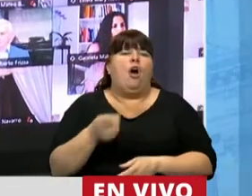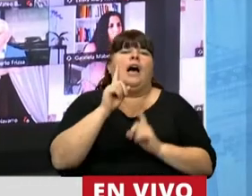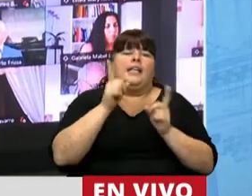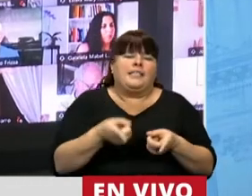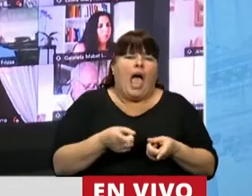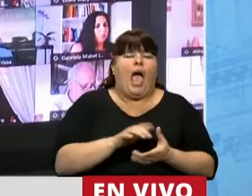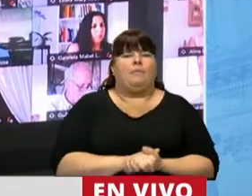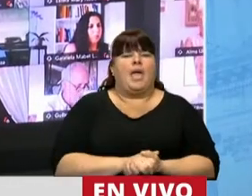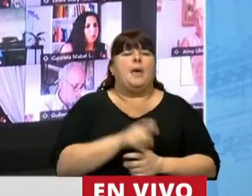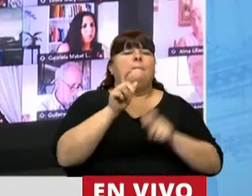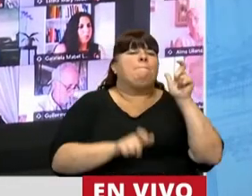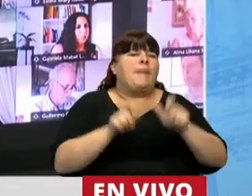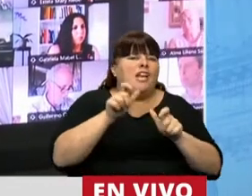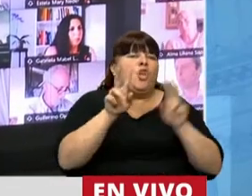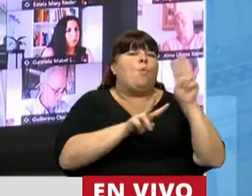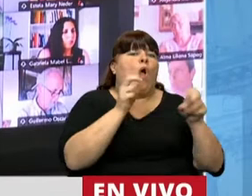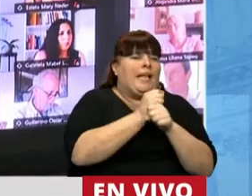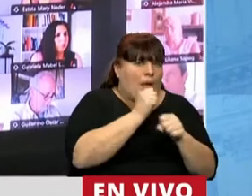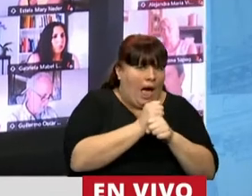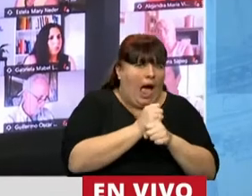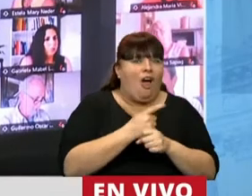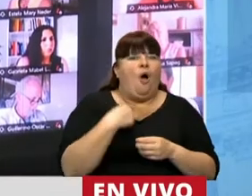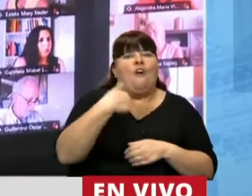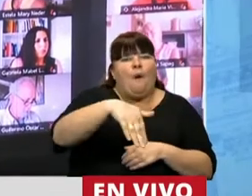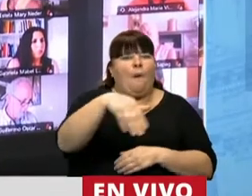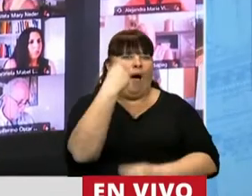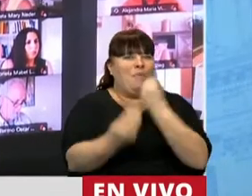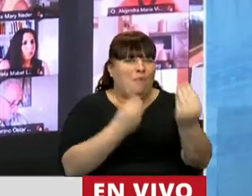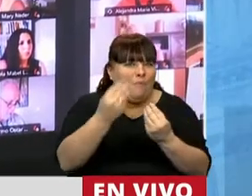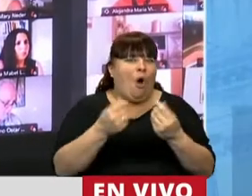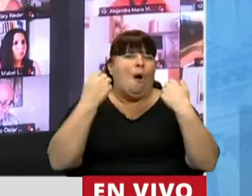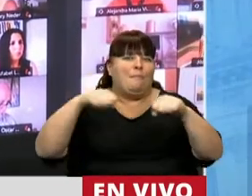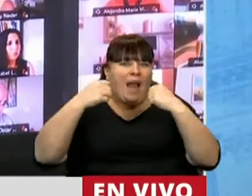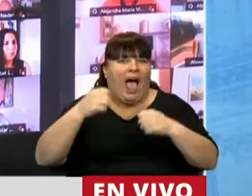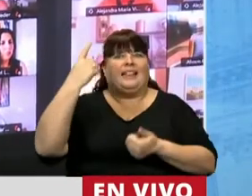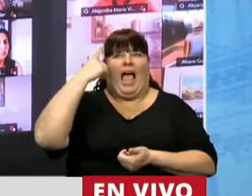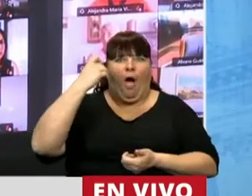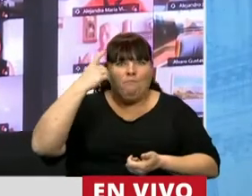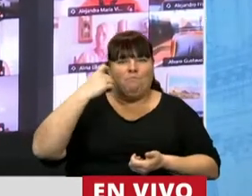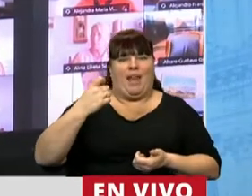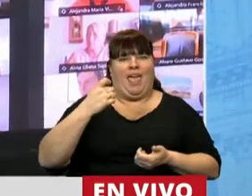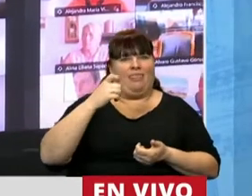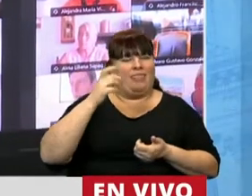además contempla a las personas que buscan empleo, a los postulantes, a los pasantes, aprendices,